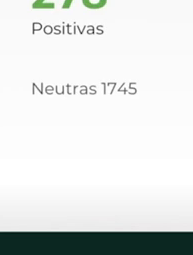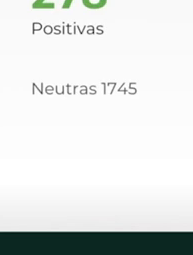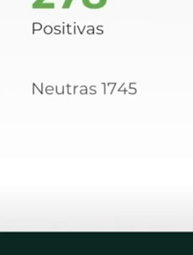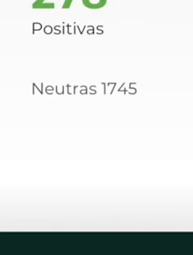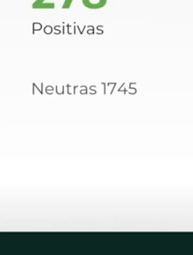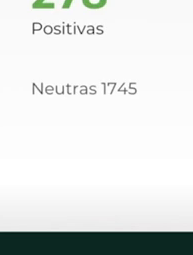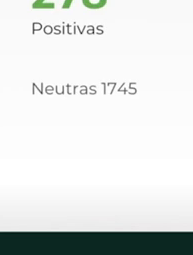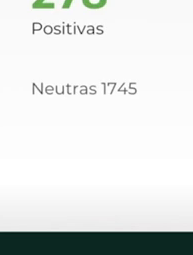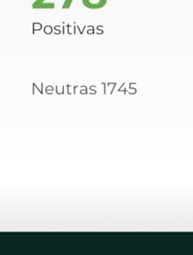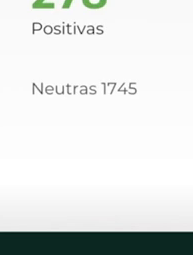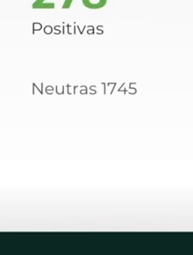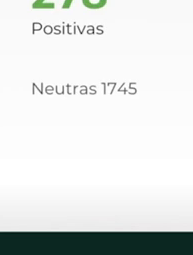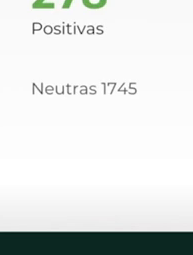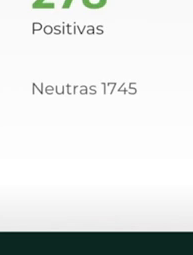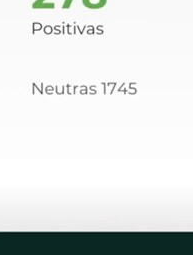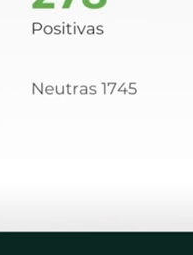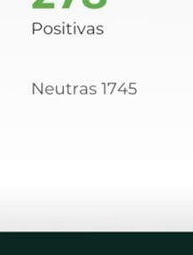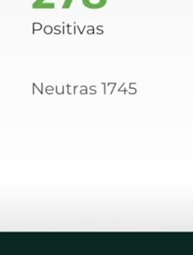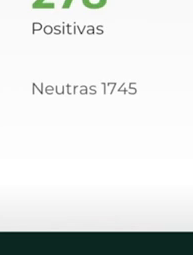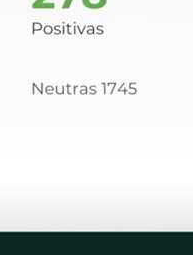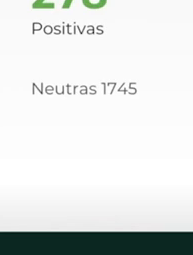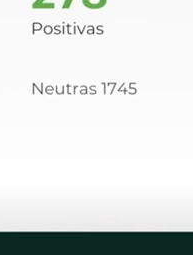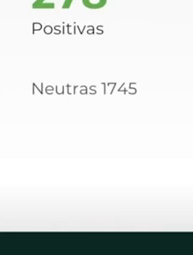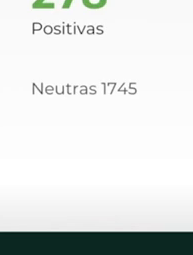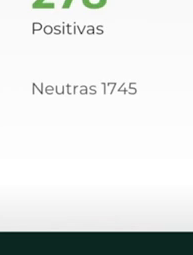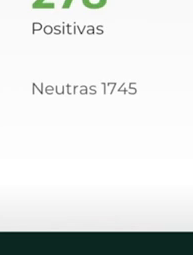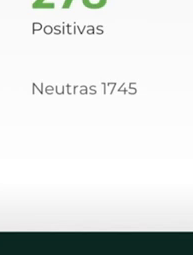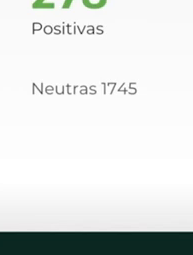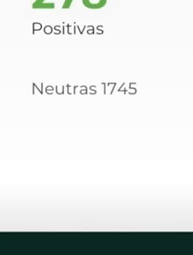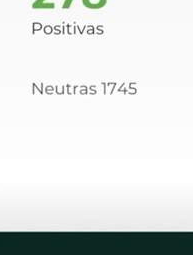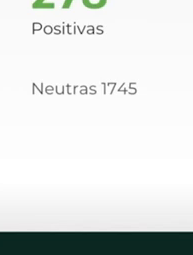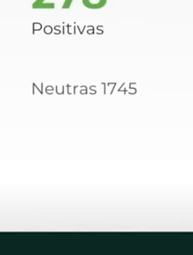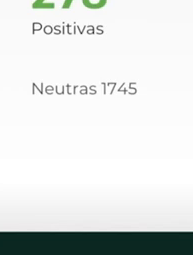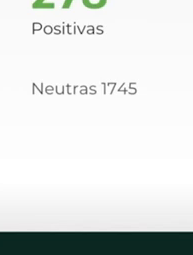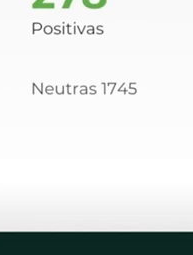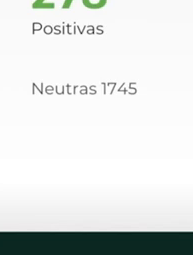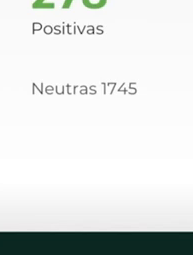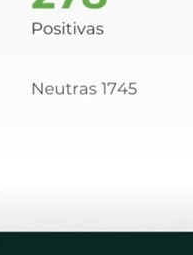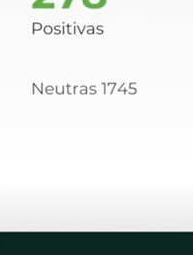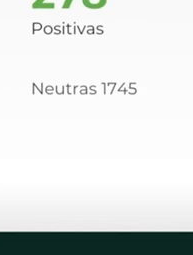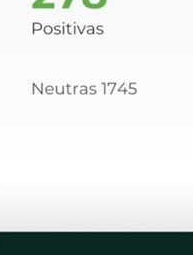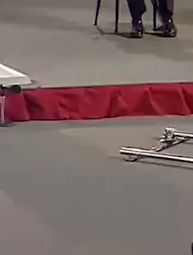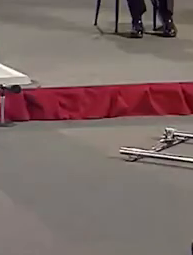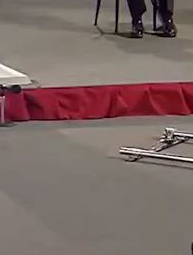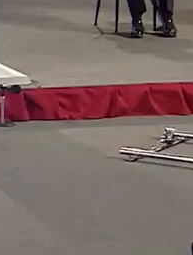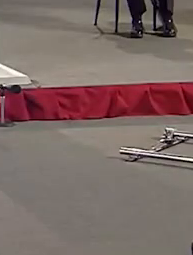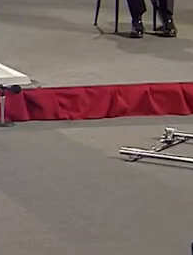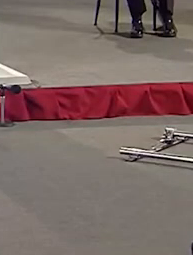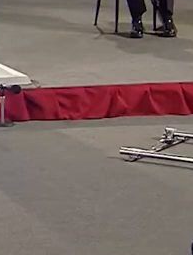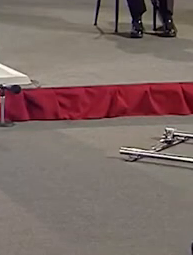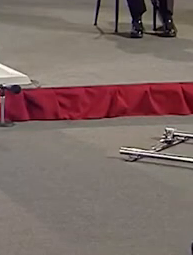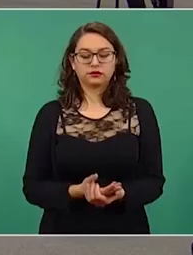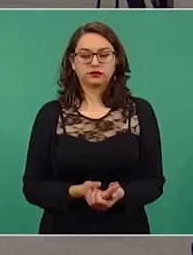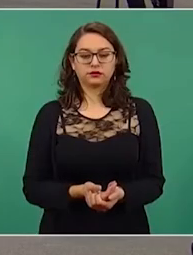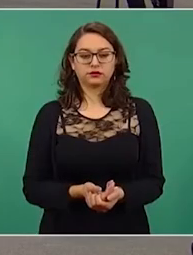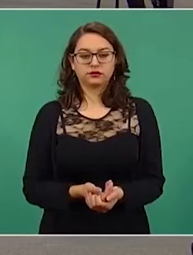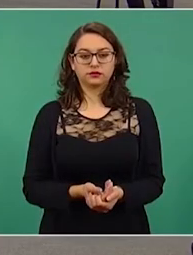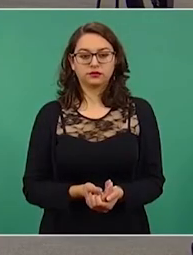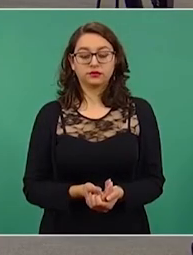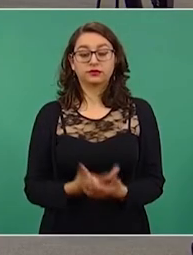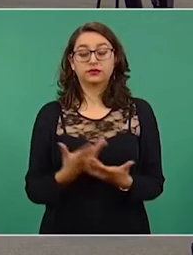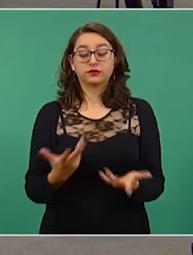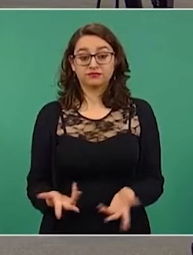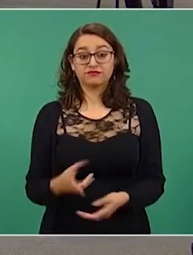afectadas por la reforma, como FEMSA, Coca-Cola y sus aliados. En medios de información y redes, con